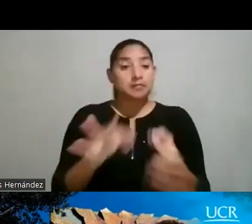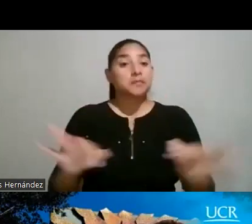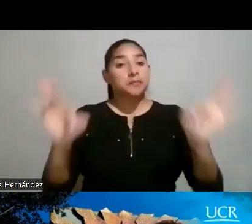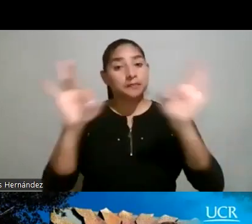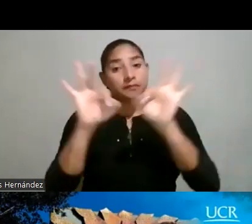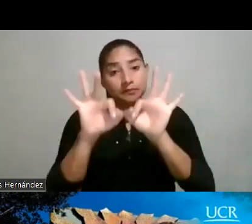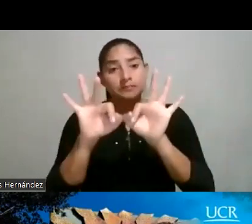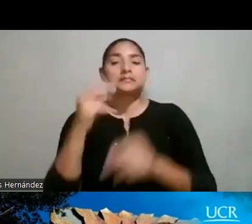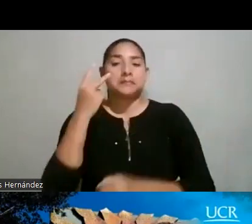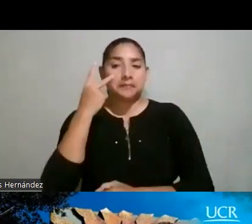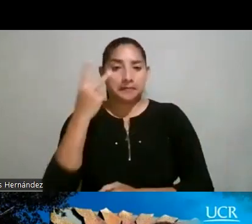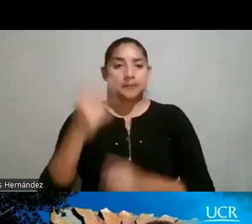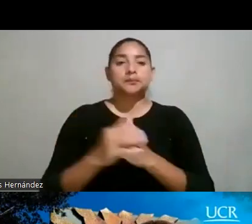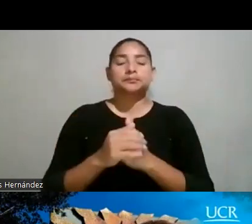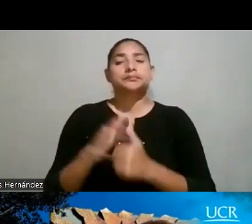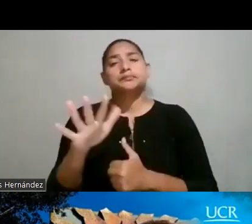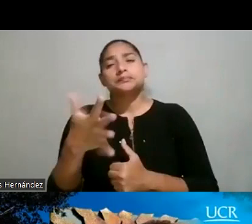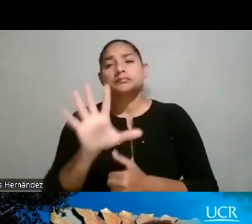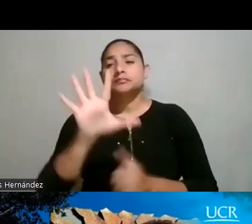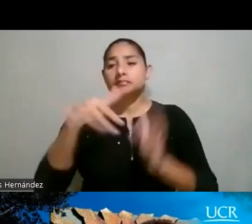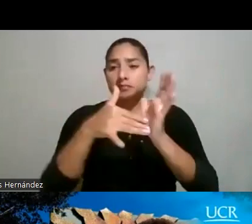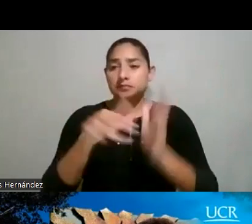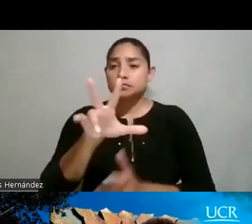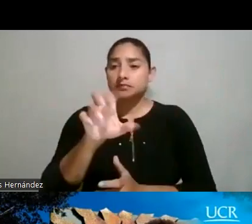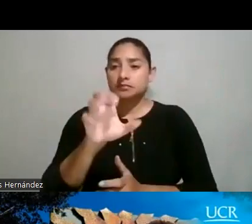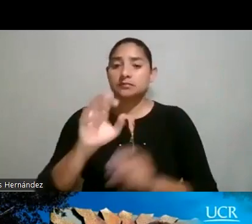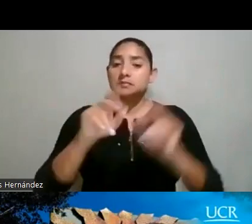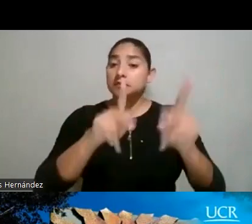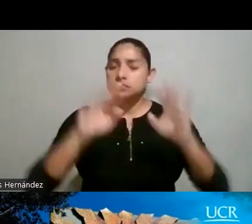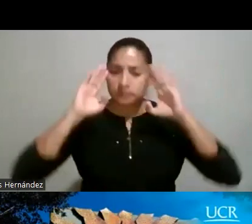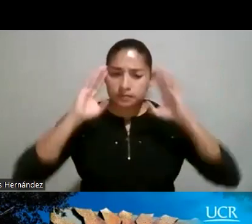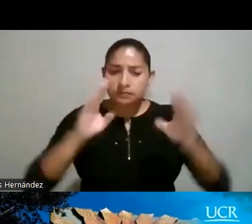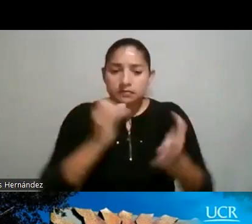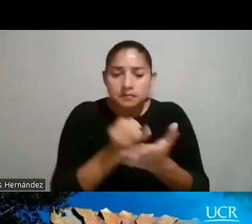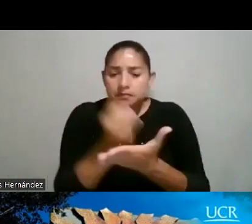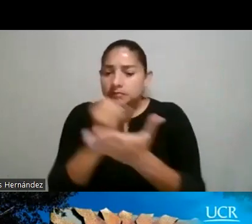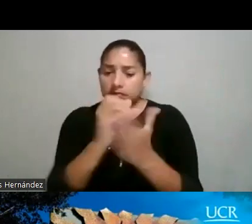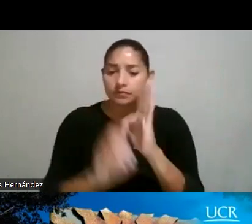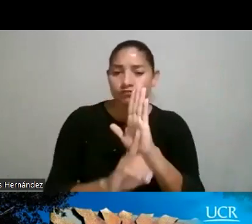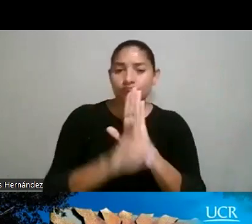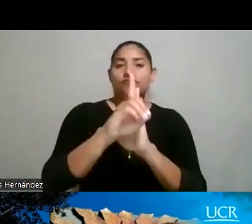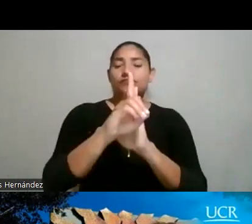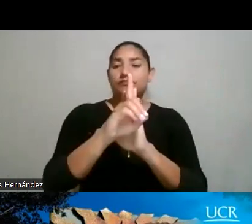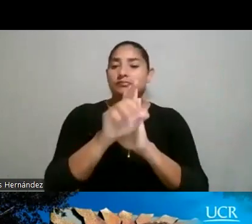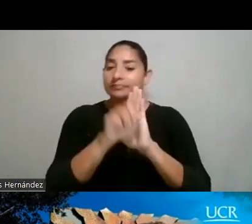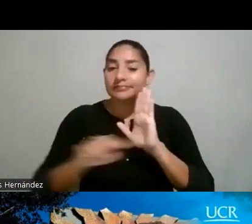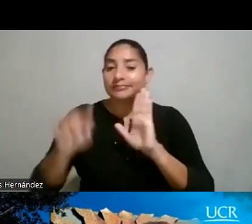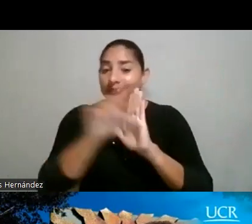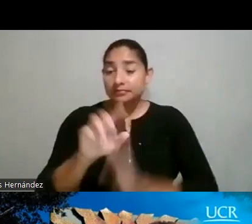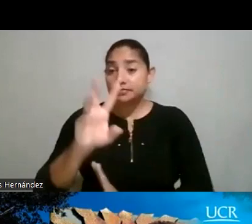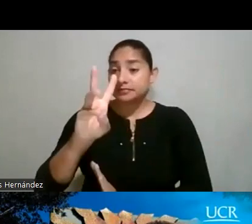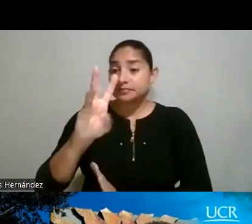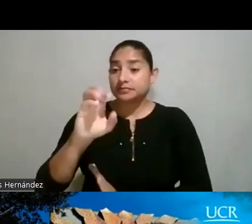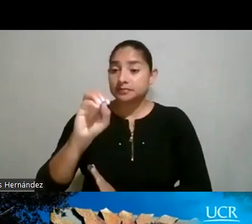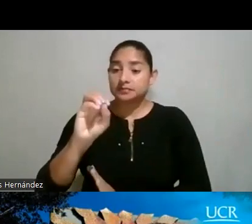De ahí vean que hay aproximadamente 5.300 personas dedicadas a investigación y desarrollo. De esas, el 60, casi